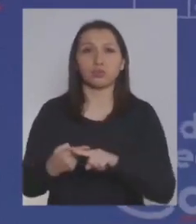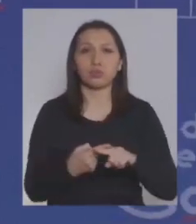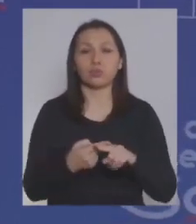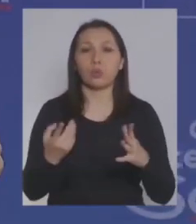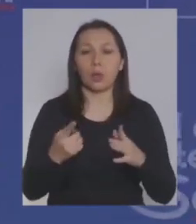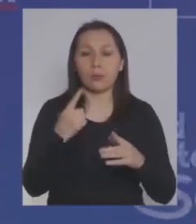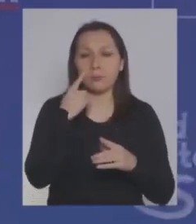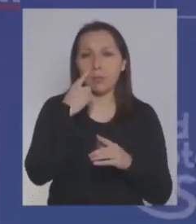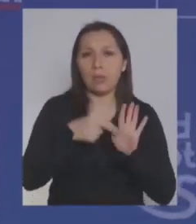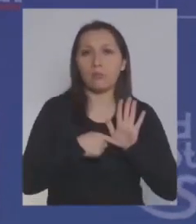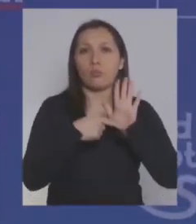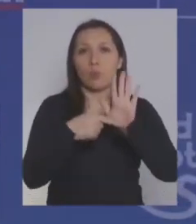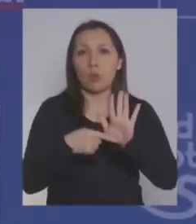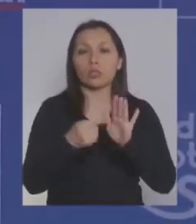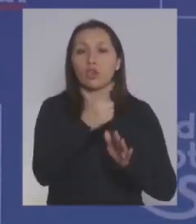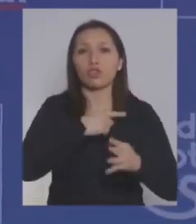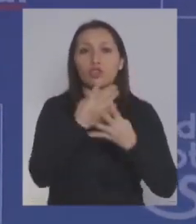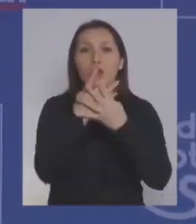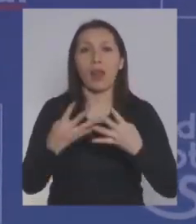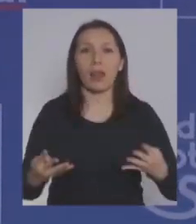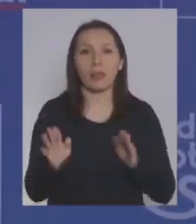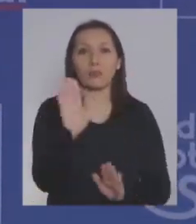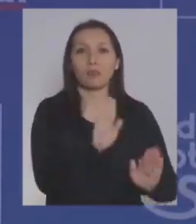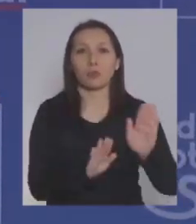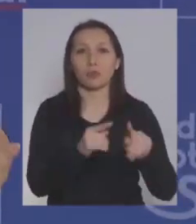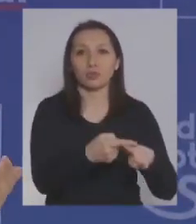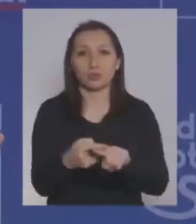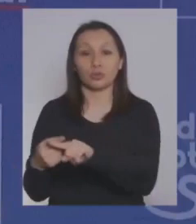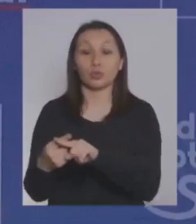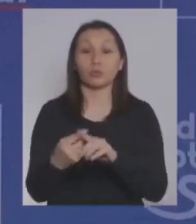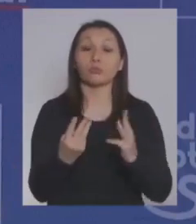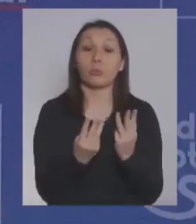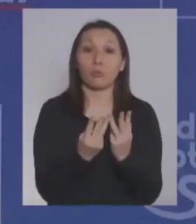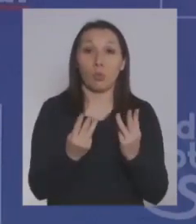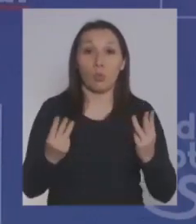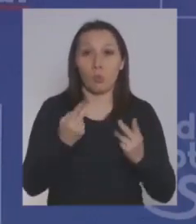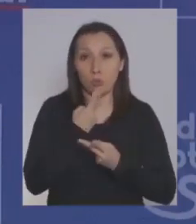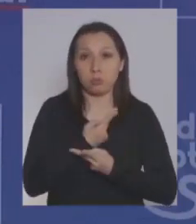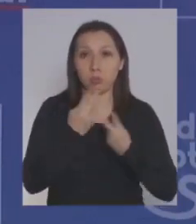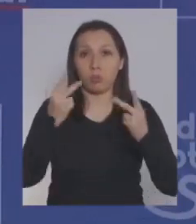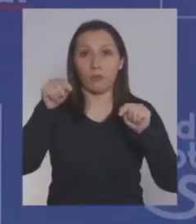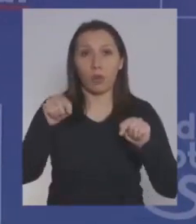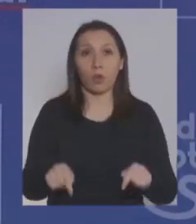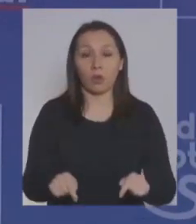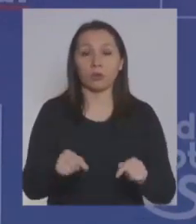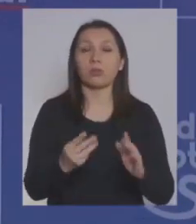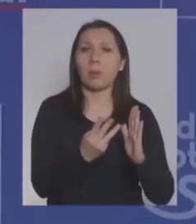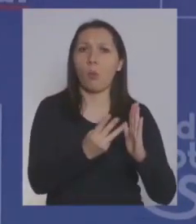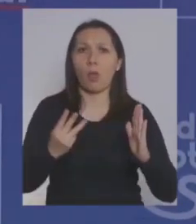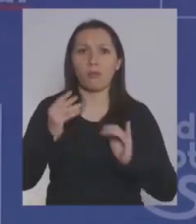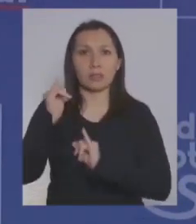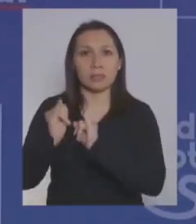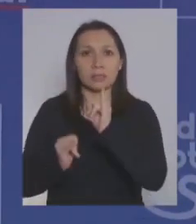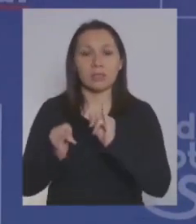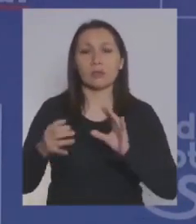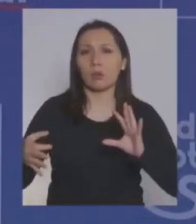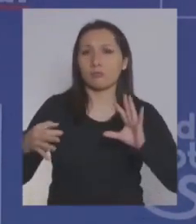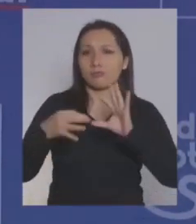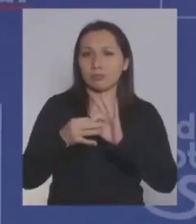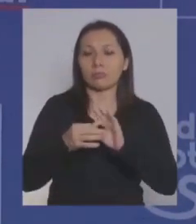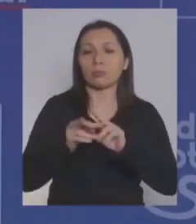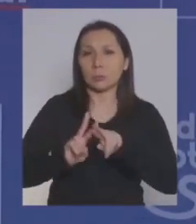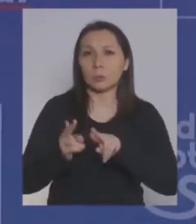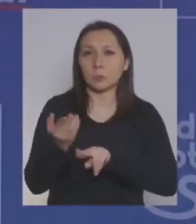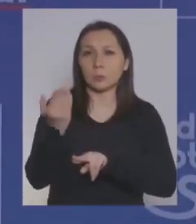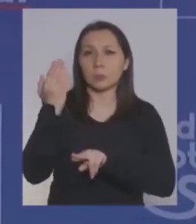el paraguas de nuestra red de protección social, de nuestra página web que estamos lanzando hoy día, que es parte de un esfuerzo mancomunado ya hace un tiempo